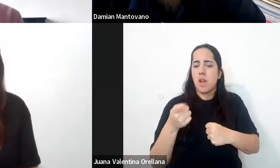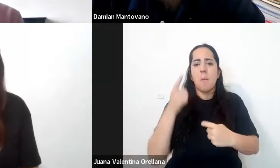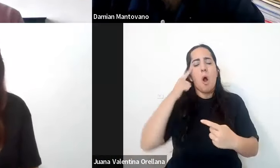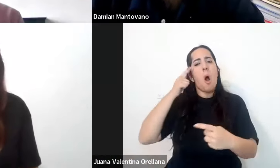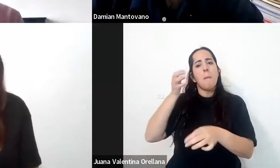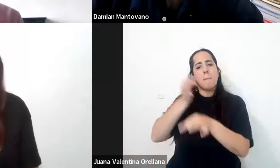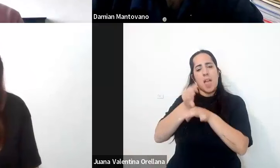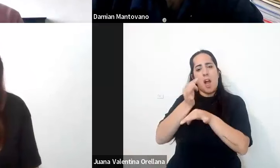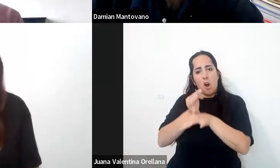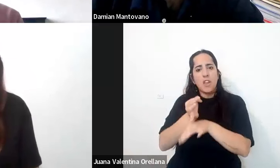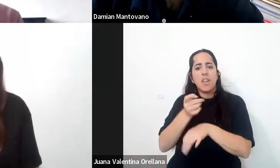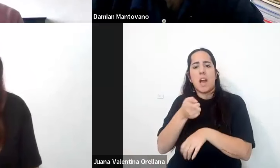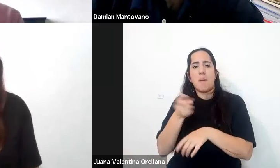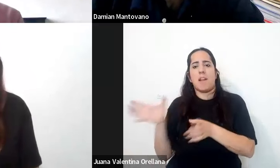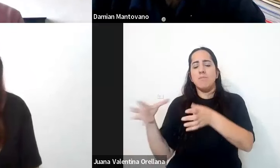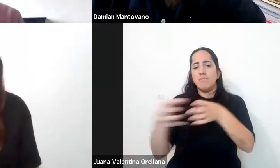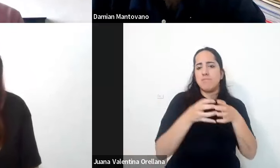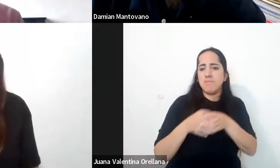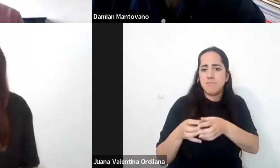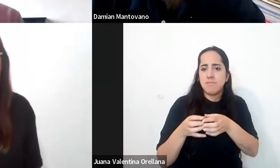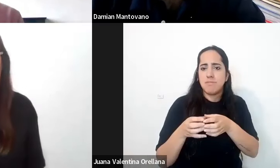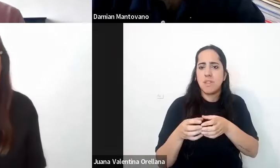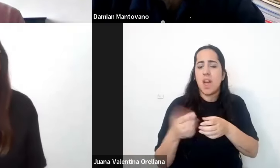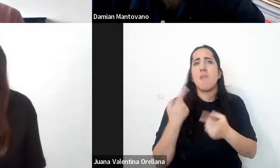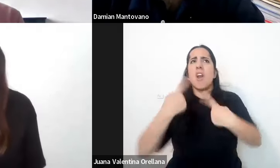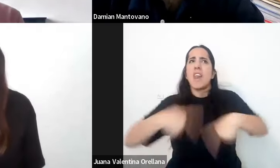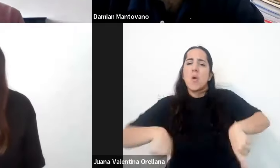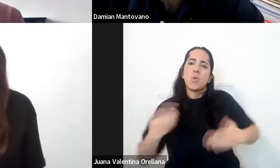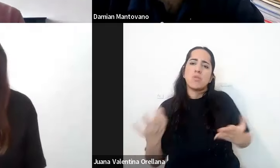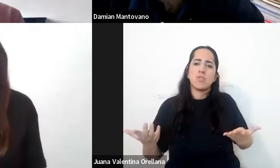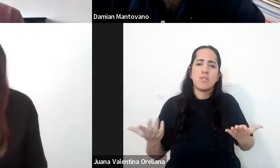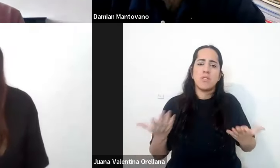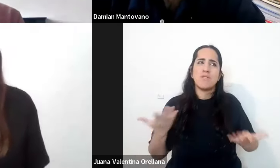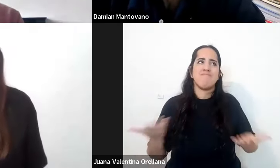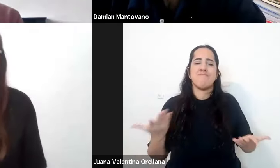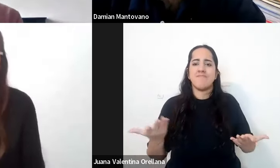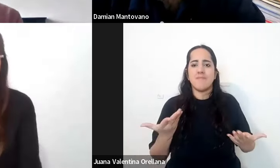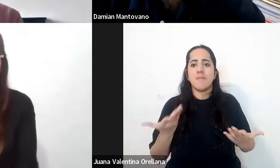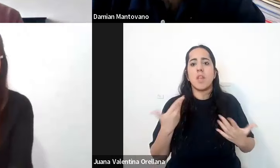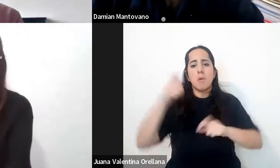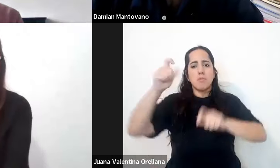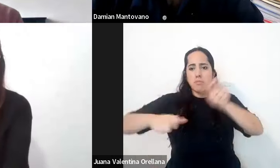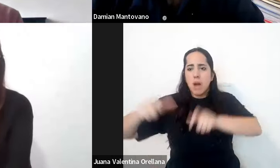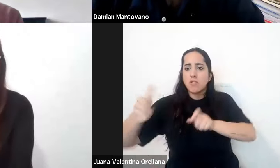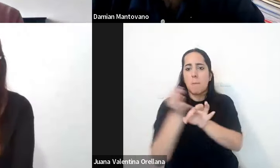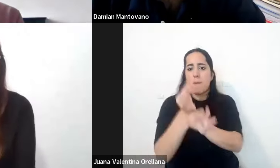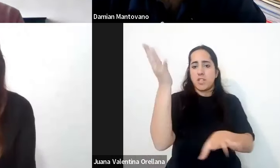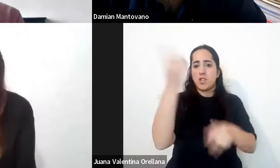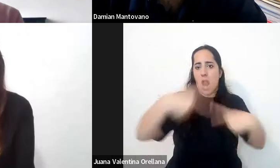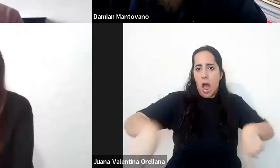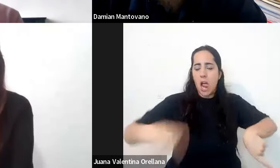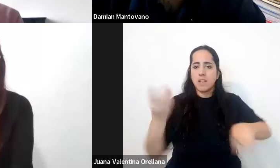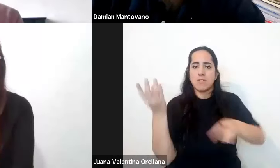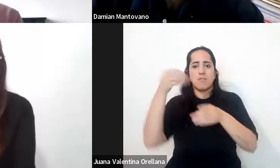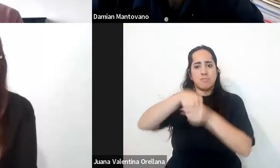entre todos aquellos no sé si recursos yo diría más actores o profesionales que estamos interviniendo o